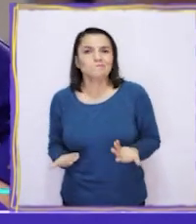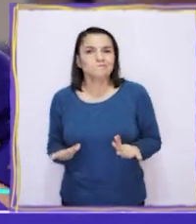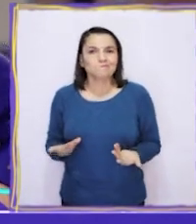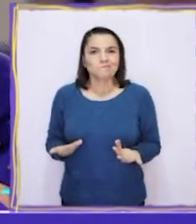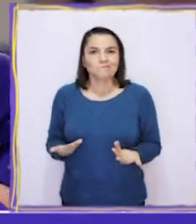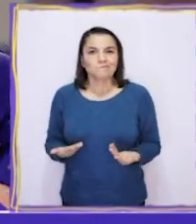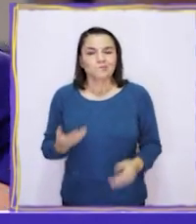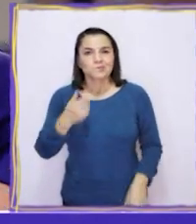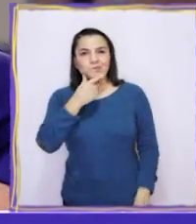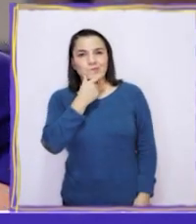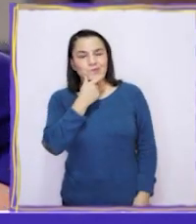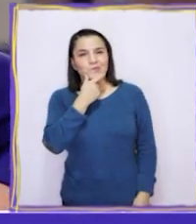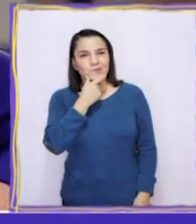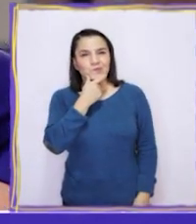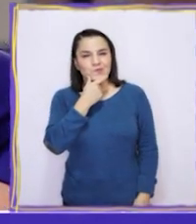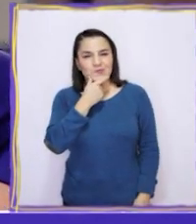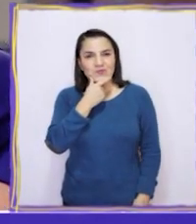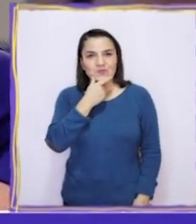solucionar?